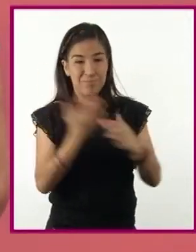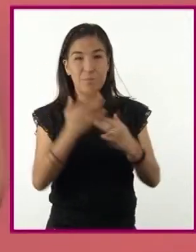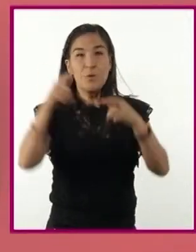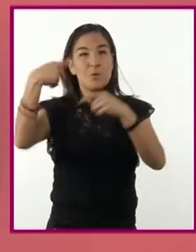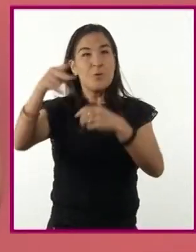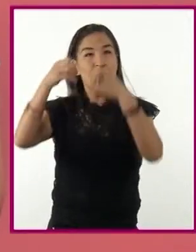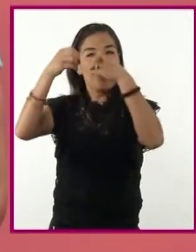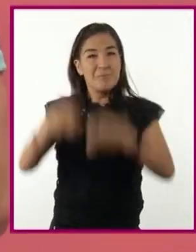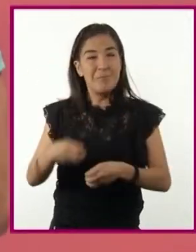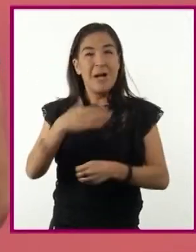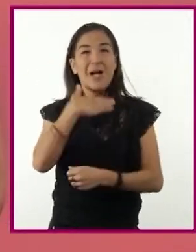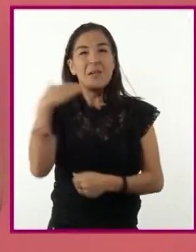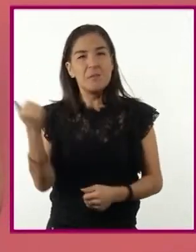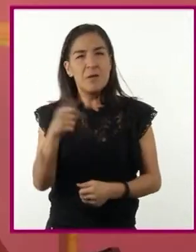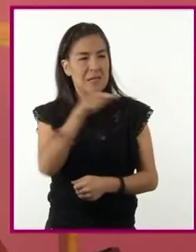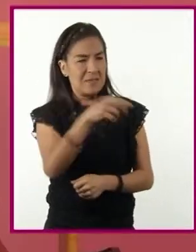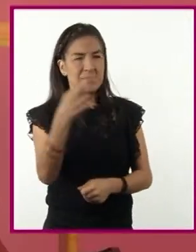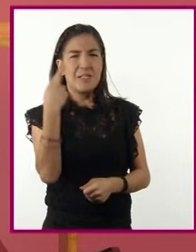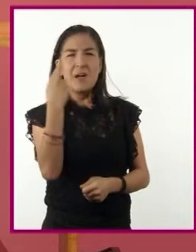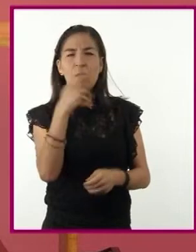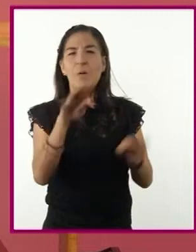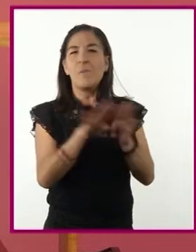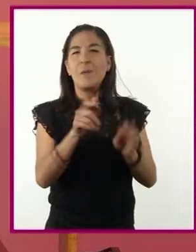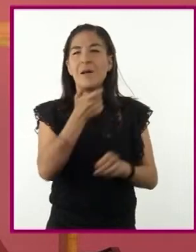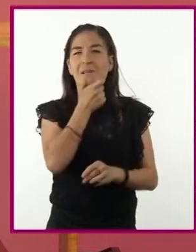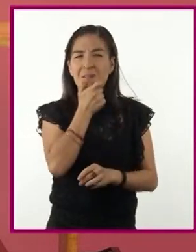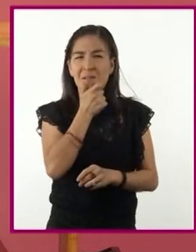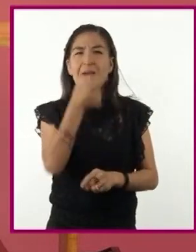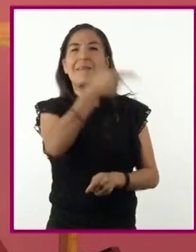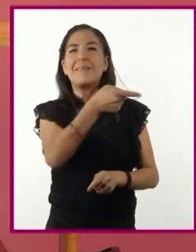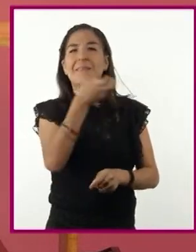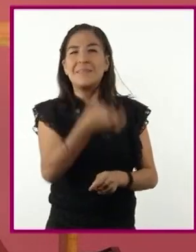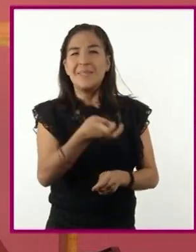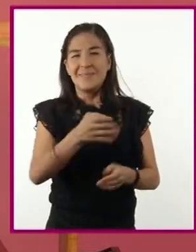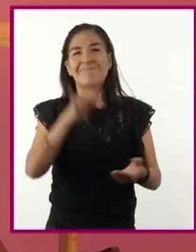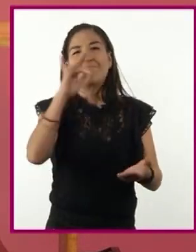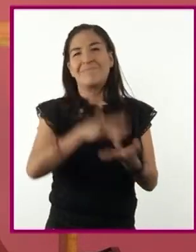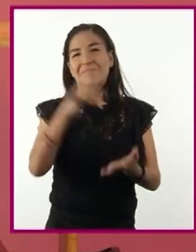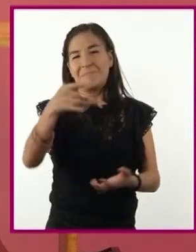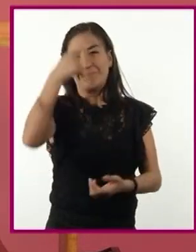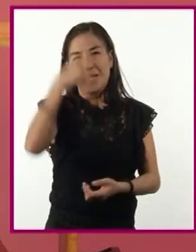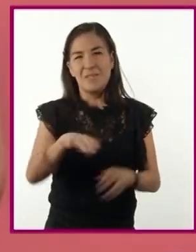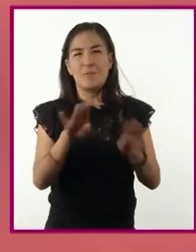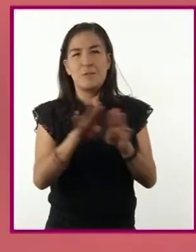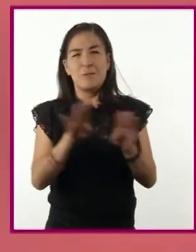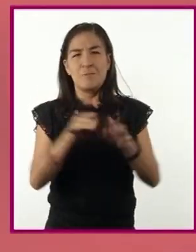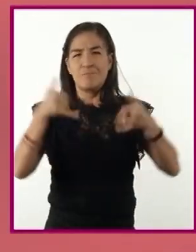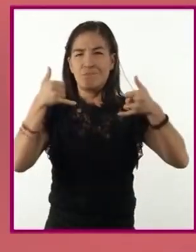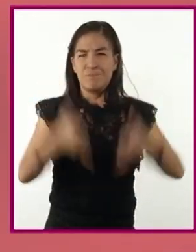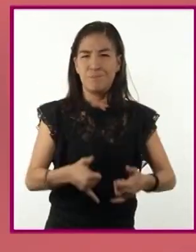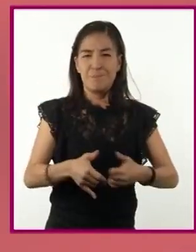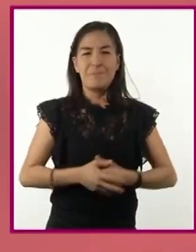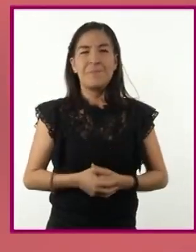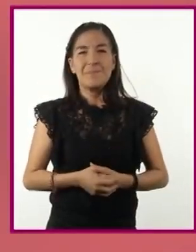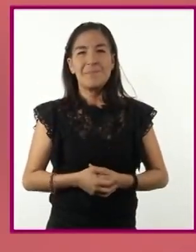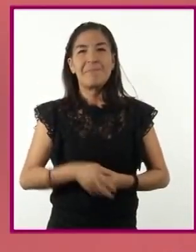alemanes, escuchar la radio inglesa fue a menudo la primera forma de resistencia. ¡Qué